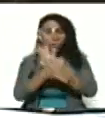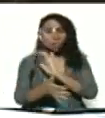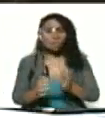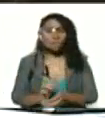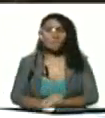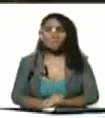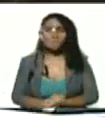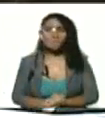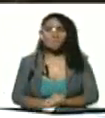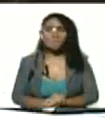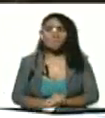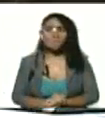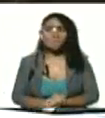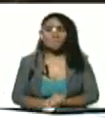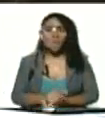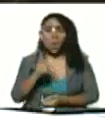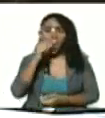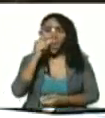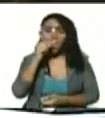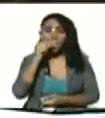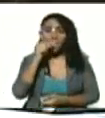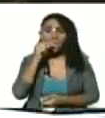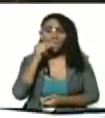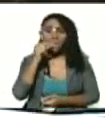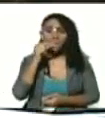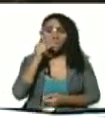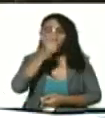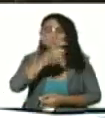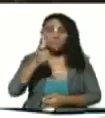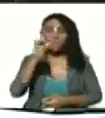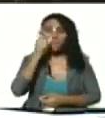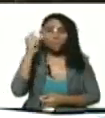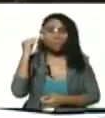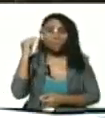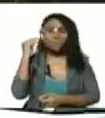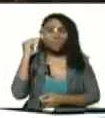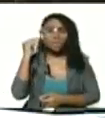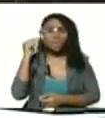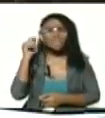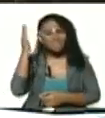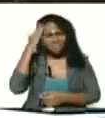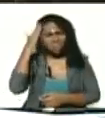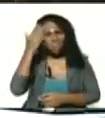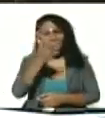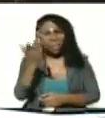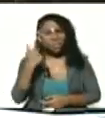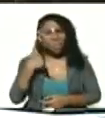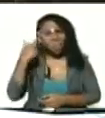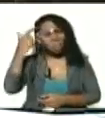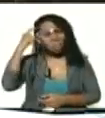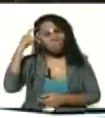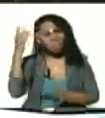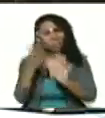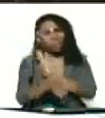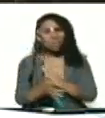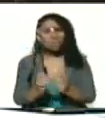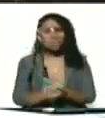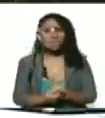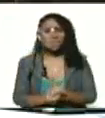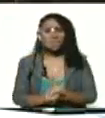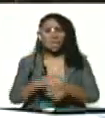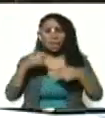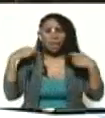de candidatos y candidatas ustedes saben que me recordé Delsi la